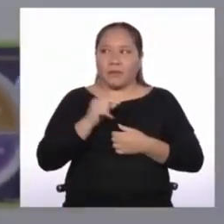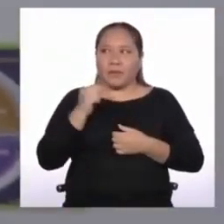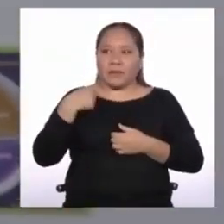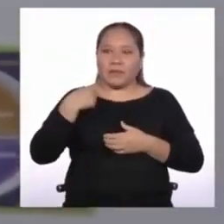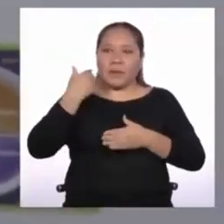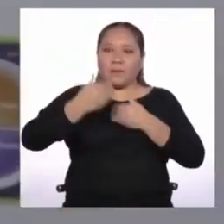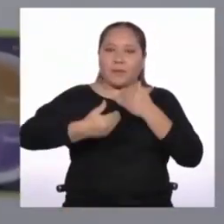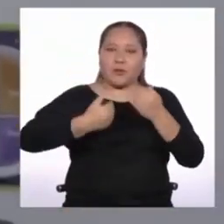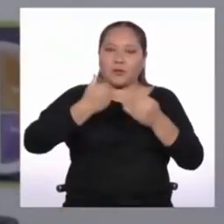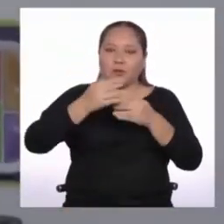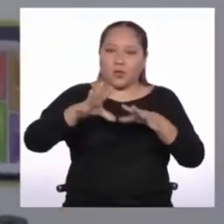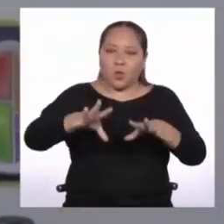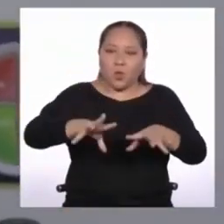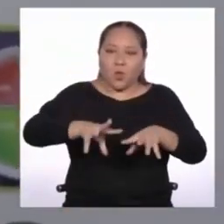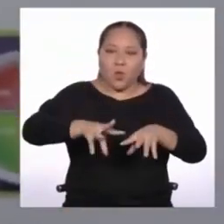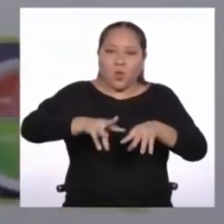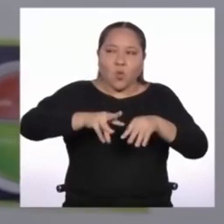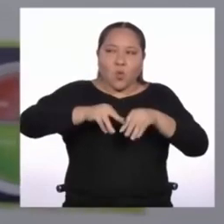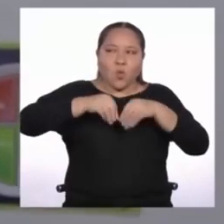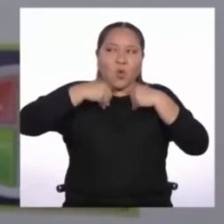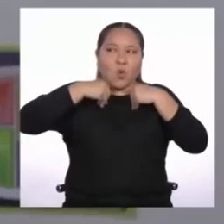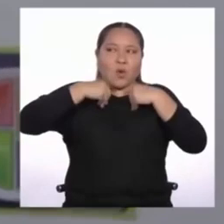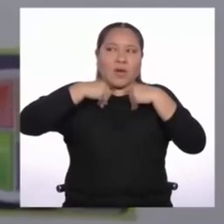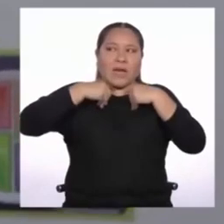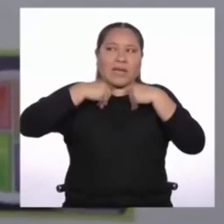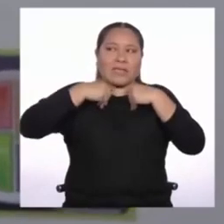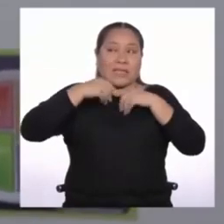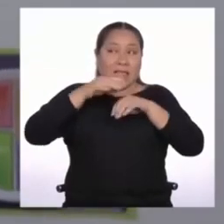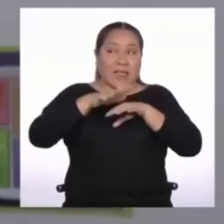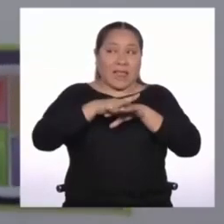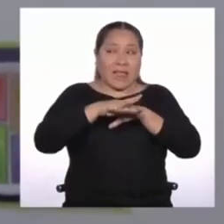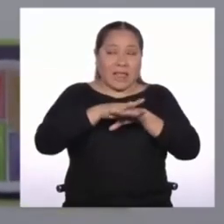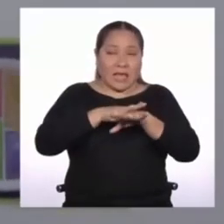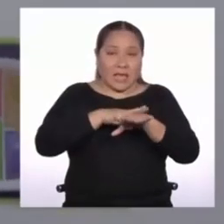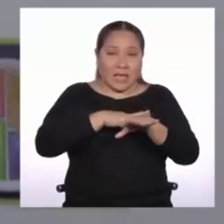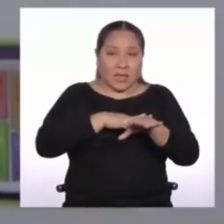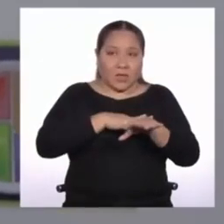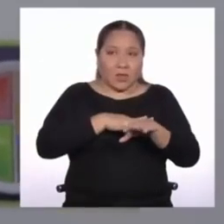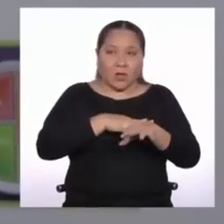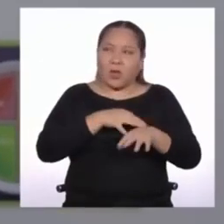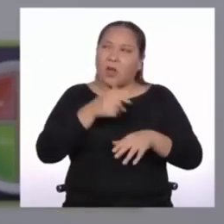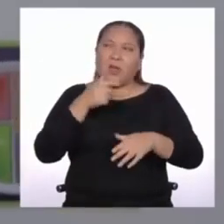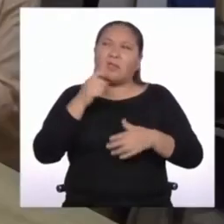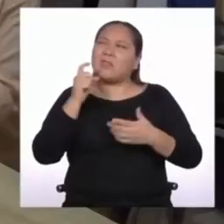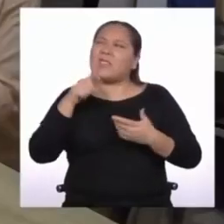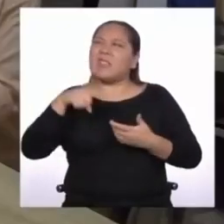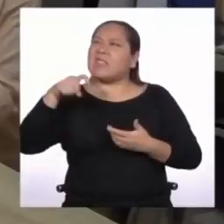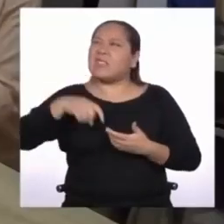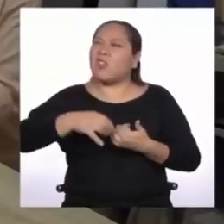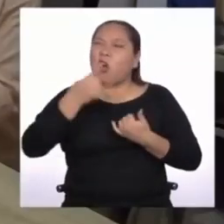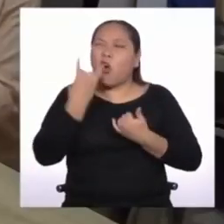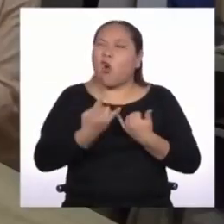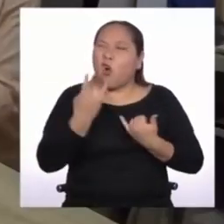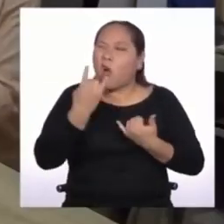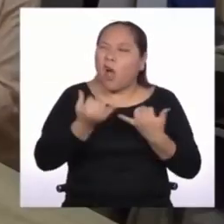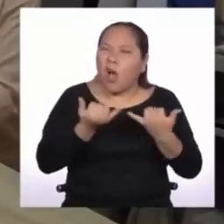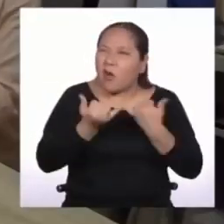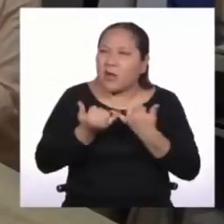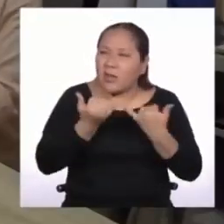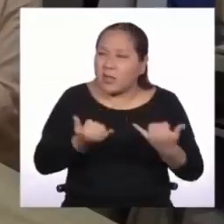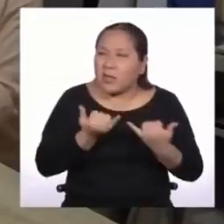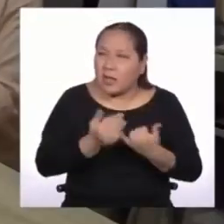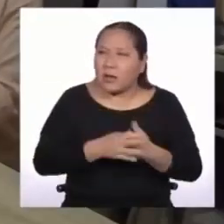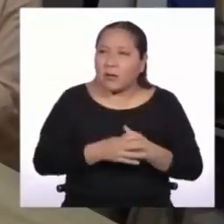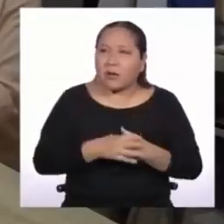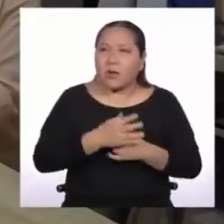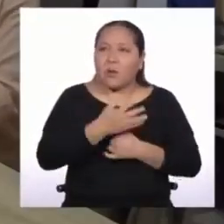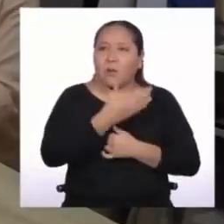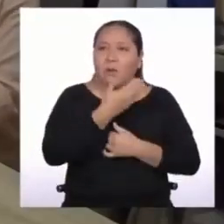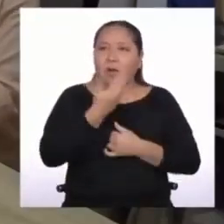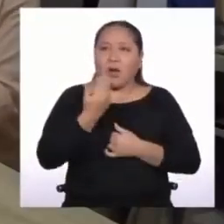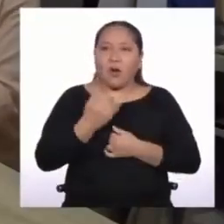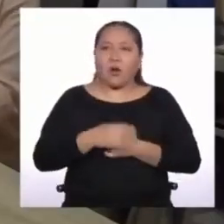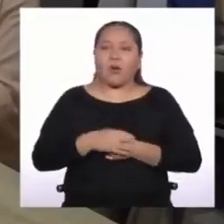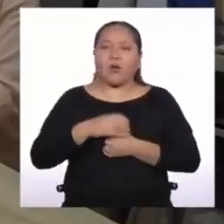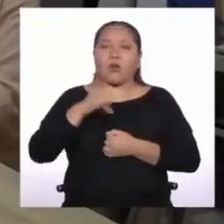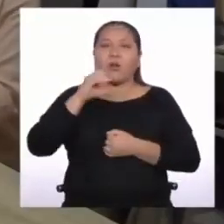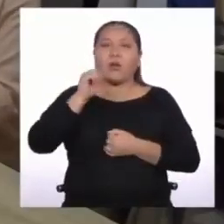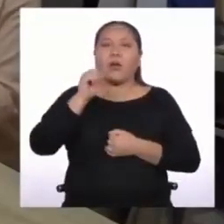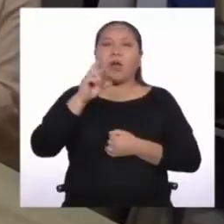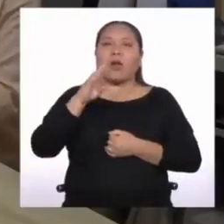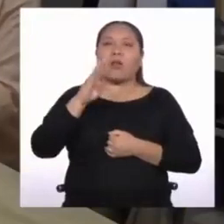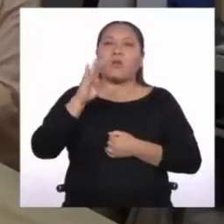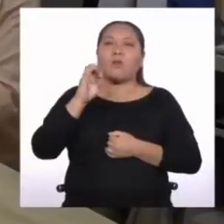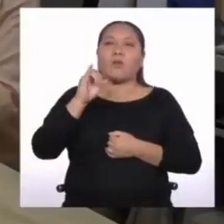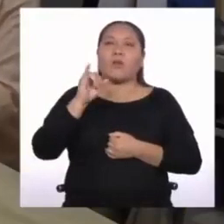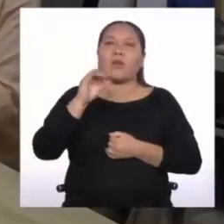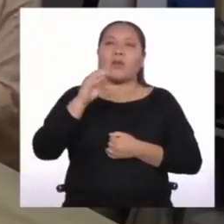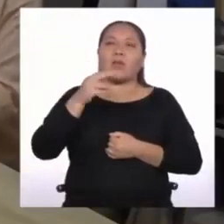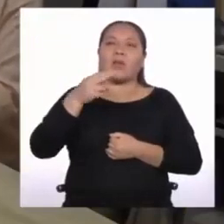para adquirirla tarda un poco más. más efectivo. ¿Qué sería lo más efectivo si es que necesito energía? Un carbohidrato simple o